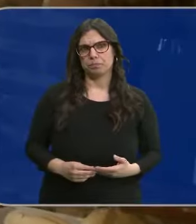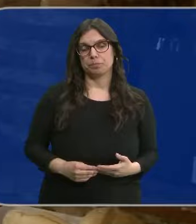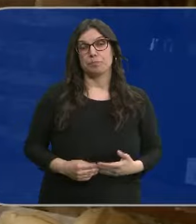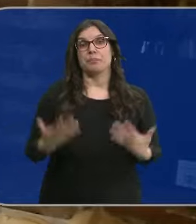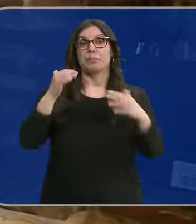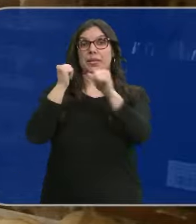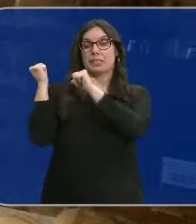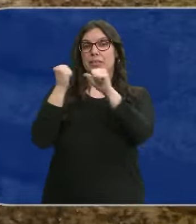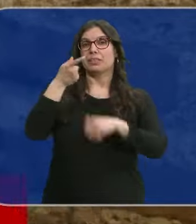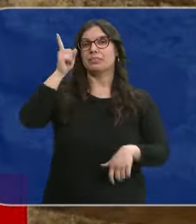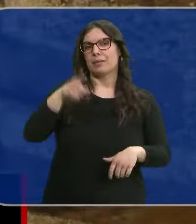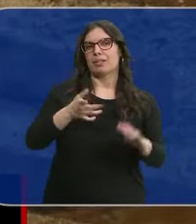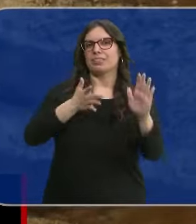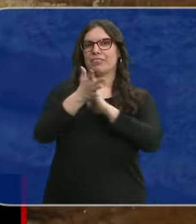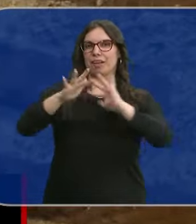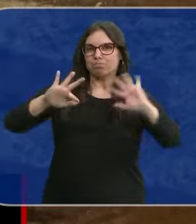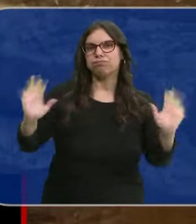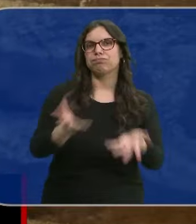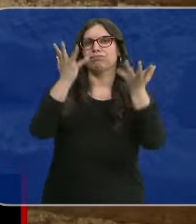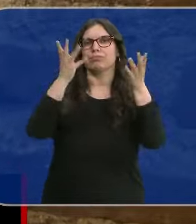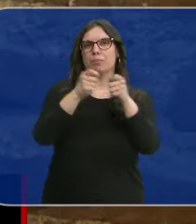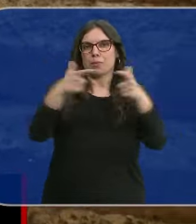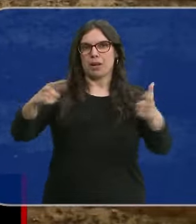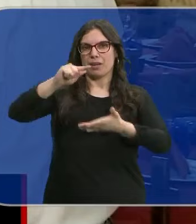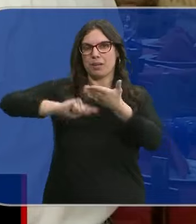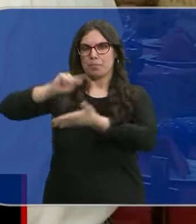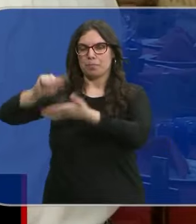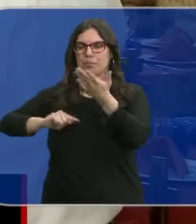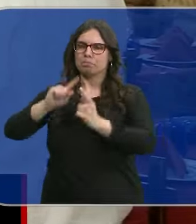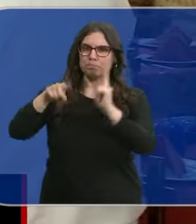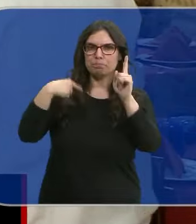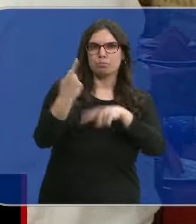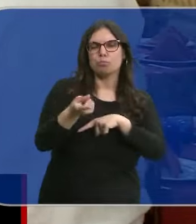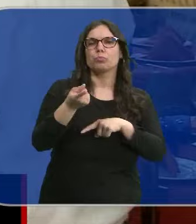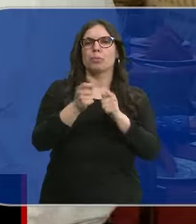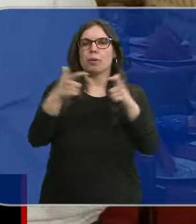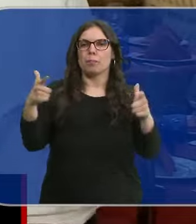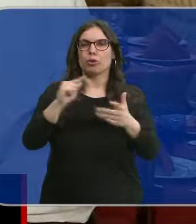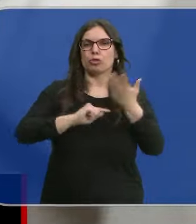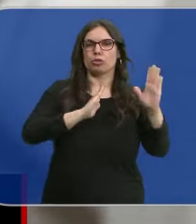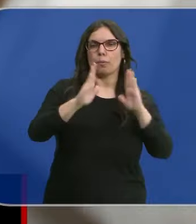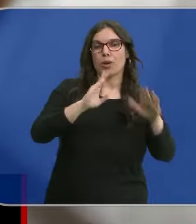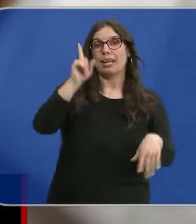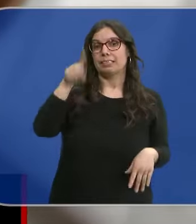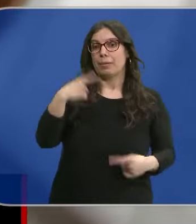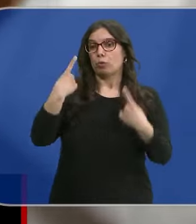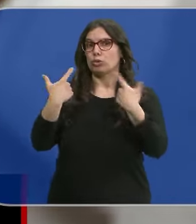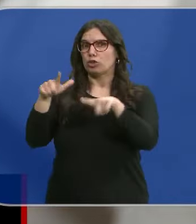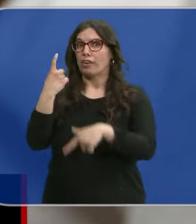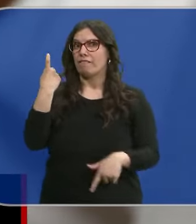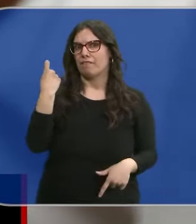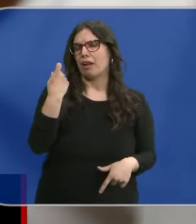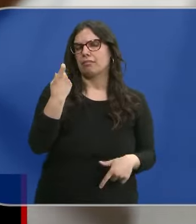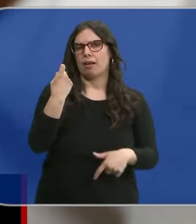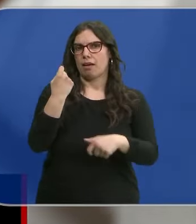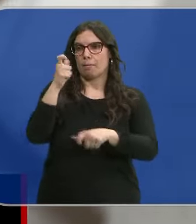La Semana Santa supondrá también un impulso para el empleo. Les hablaremos del incremento de contrataciones temporales y de la falta de mano de obra en algunos sectores